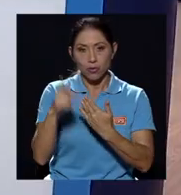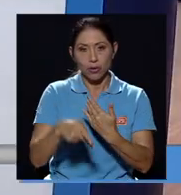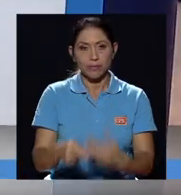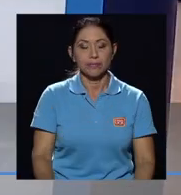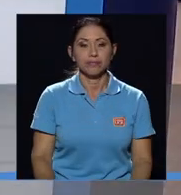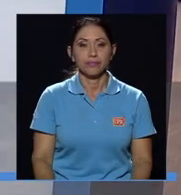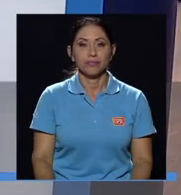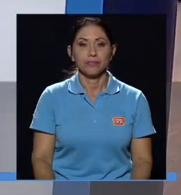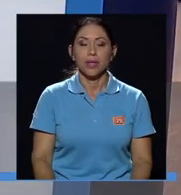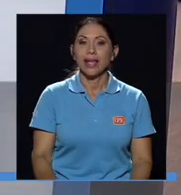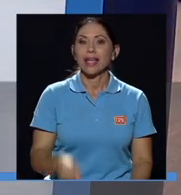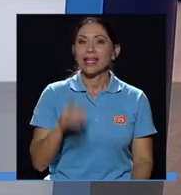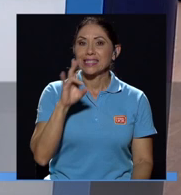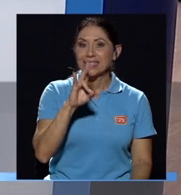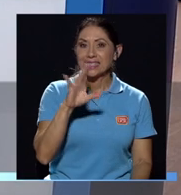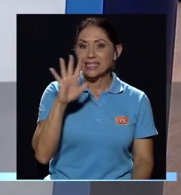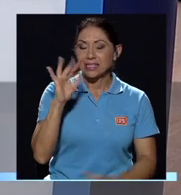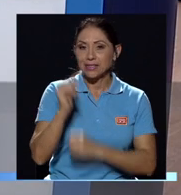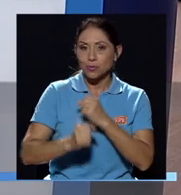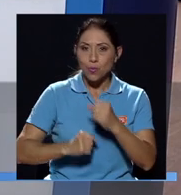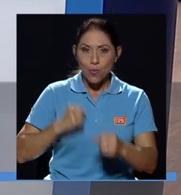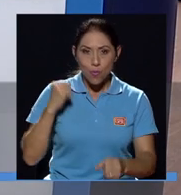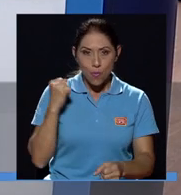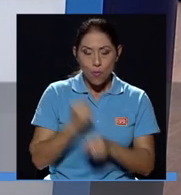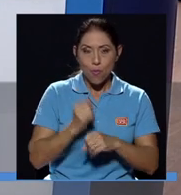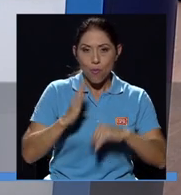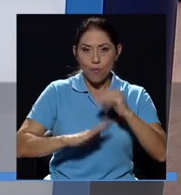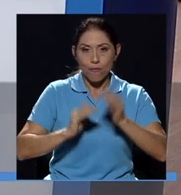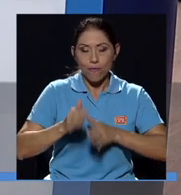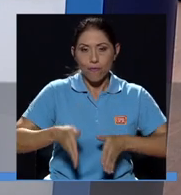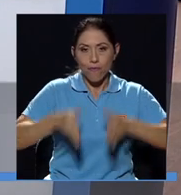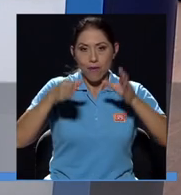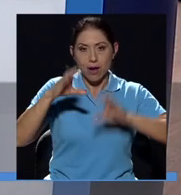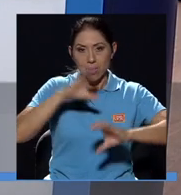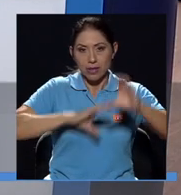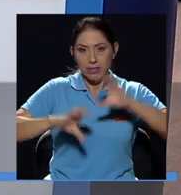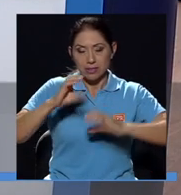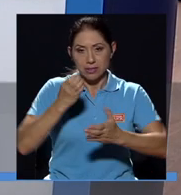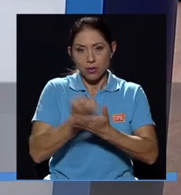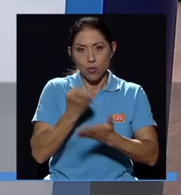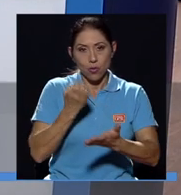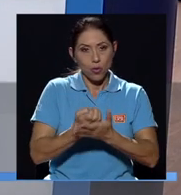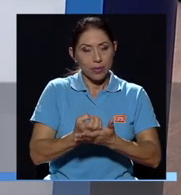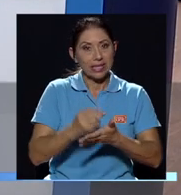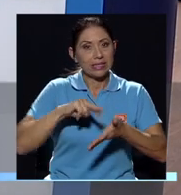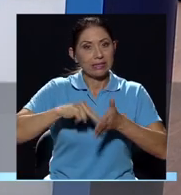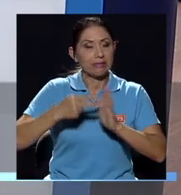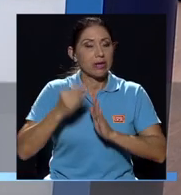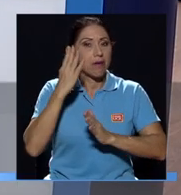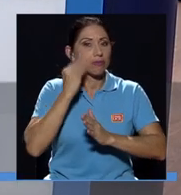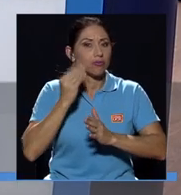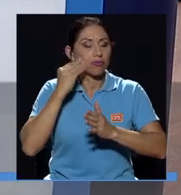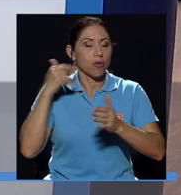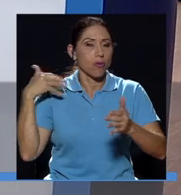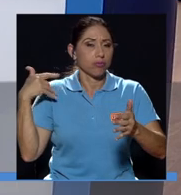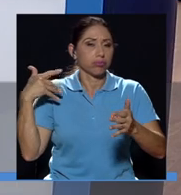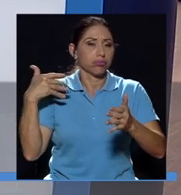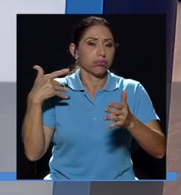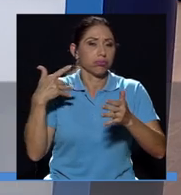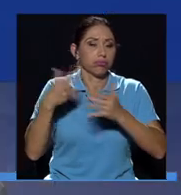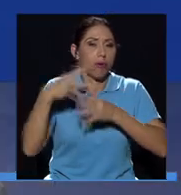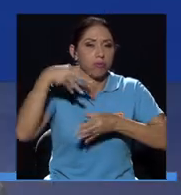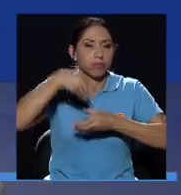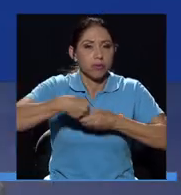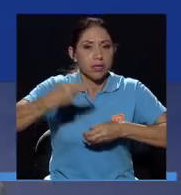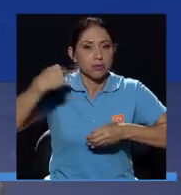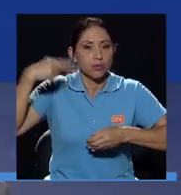Don Carlos, 75 años de la Facultad de Ciencias Económicas es un recorrido bastante grande dentro de la historia